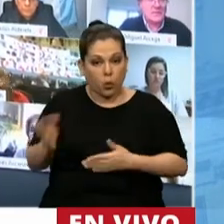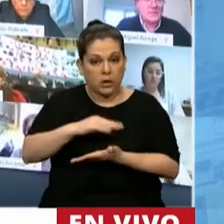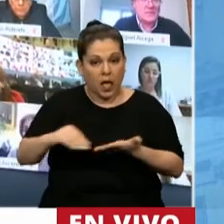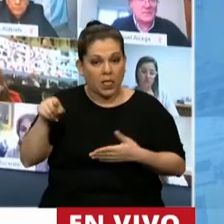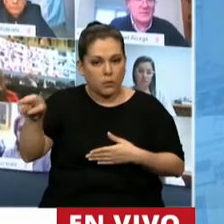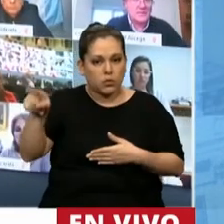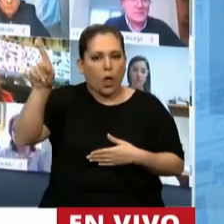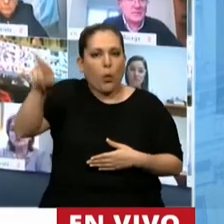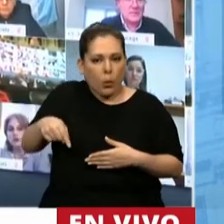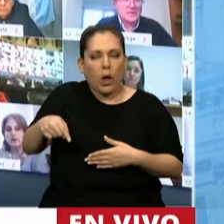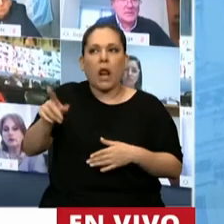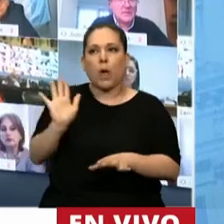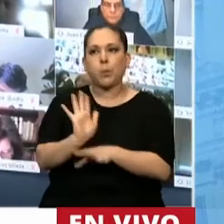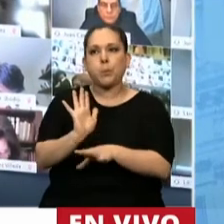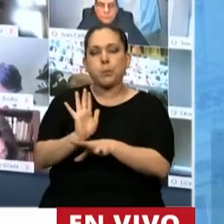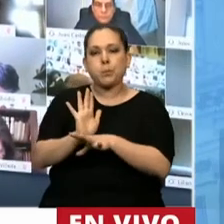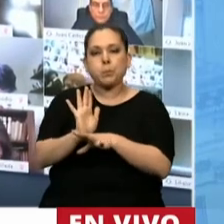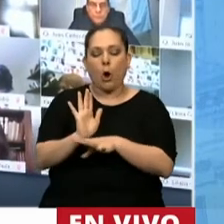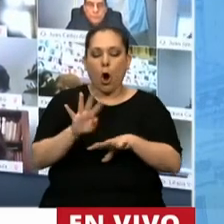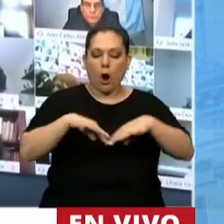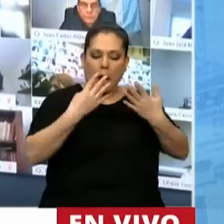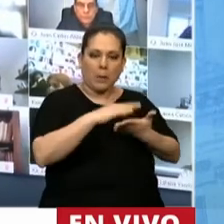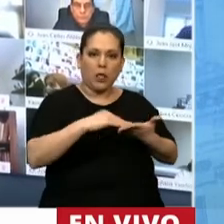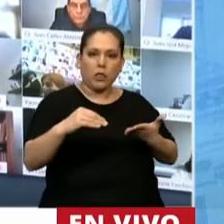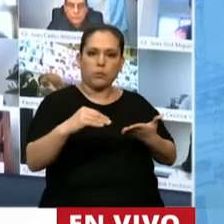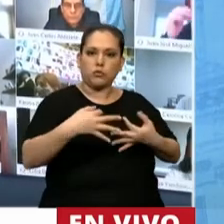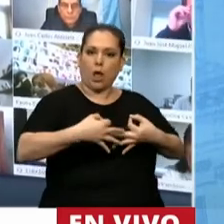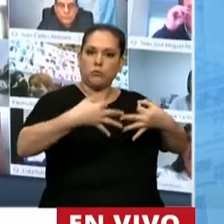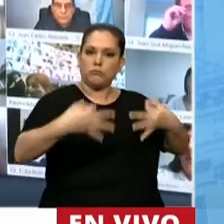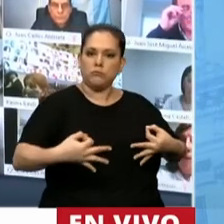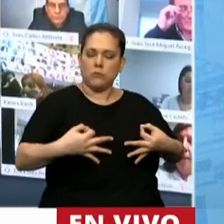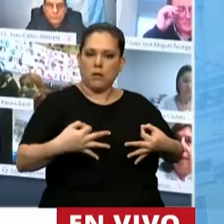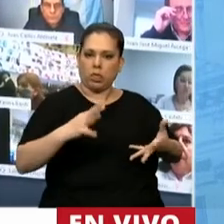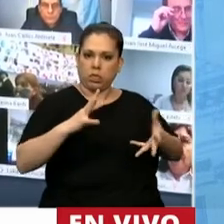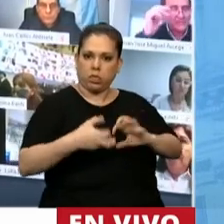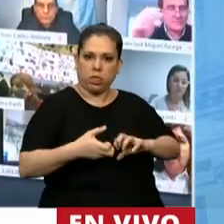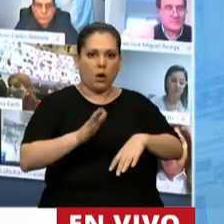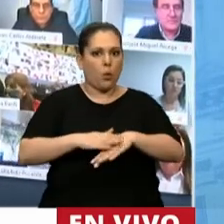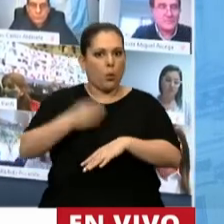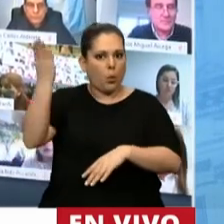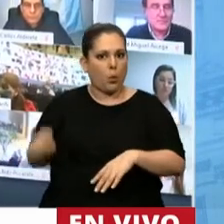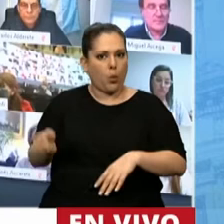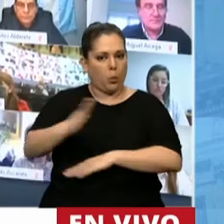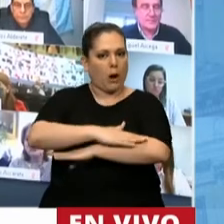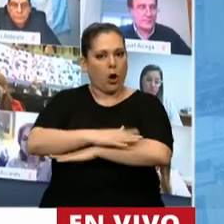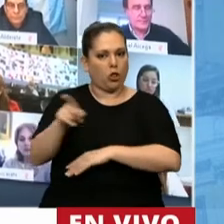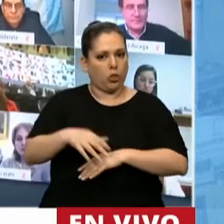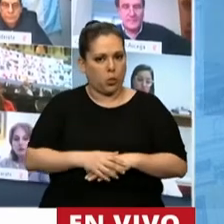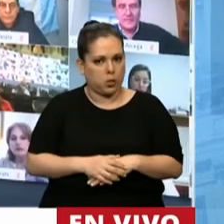comprometido gravemente el prestigio y el decoro. Hablamos de inconducta,